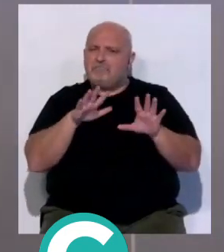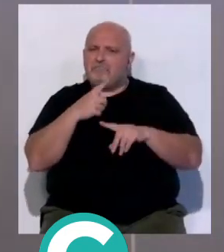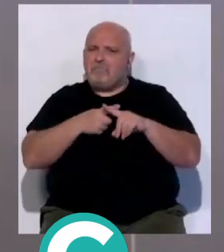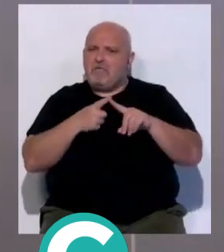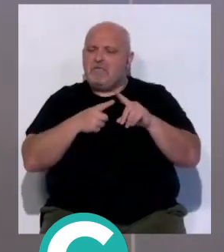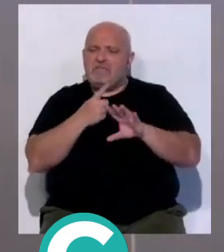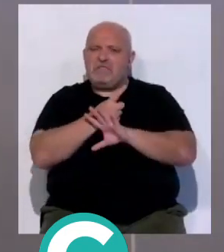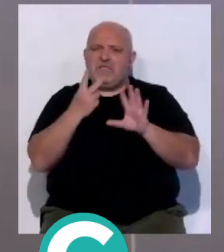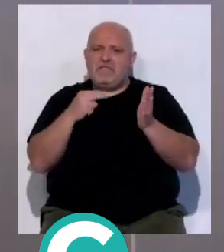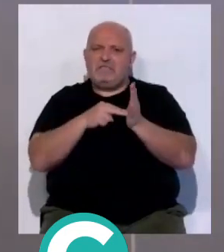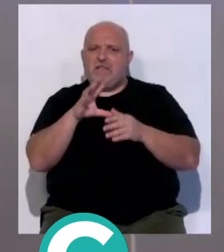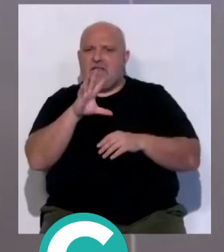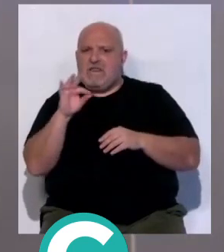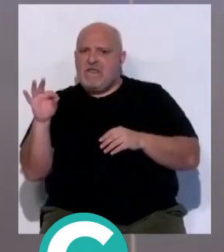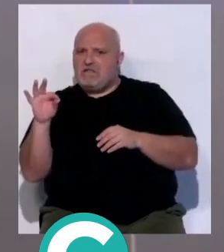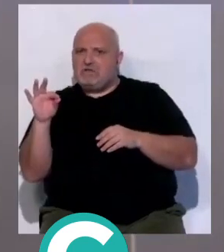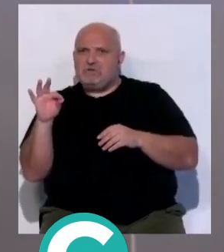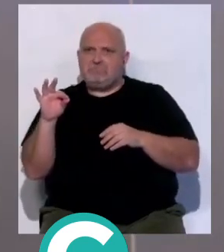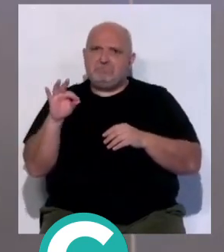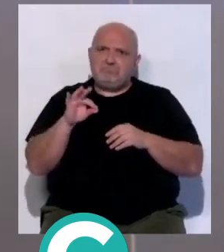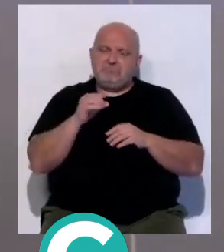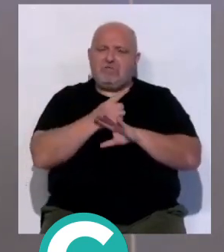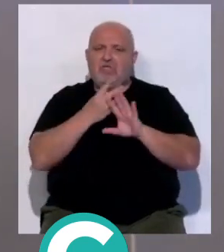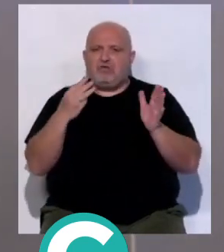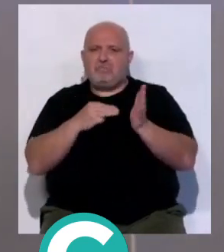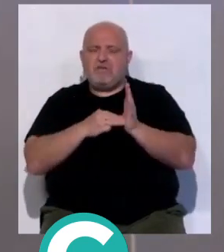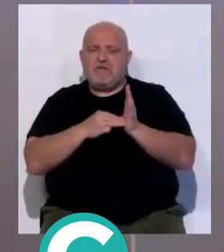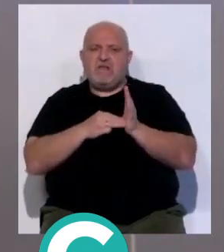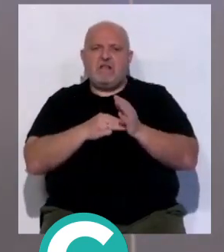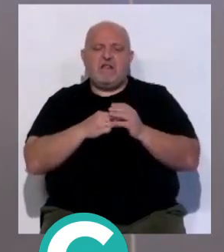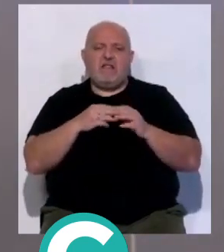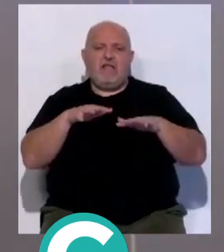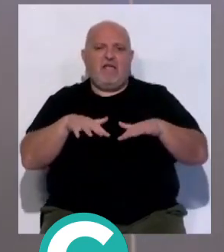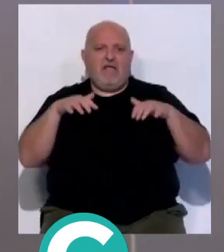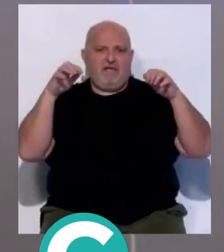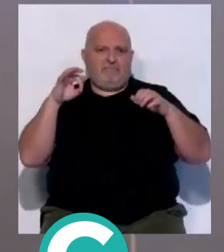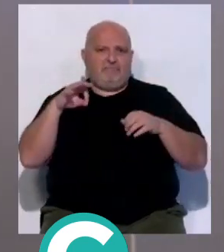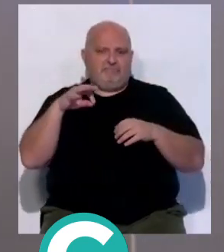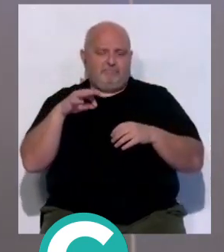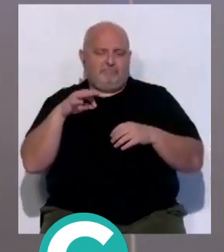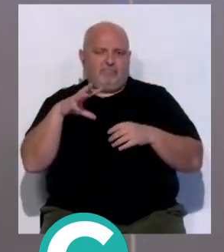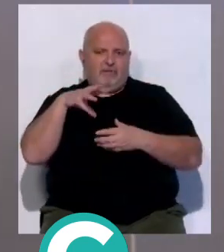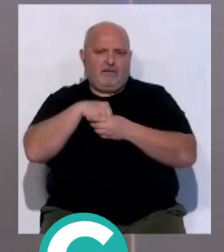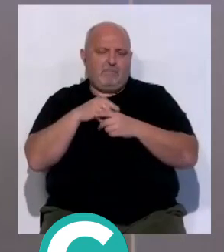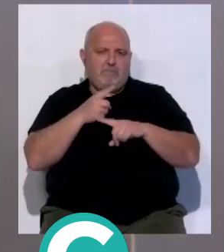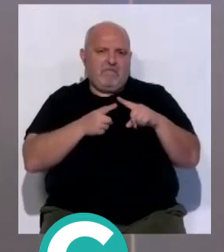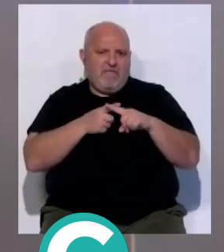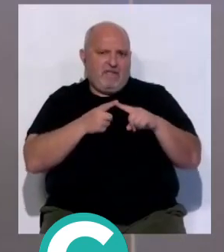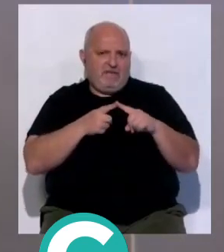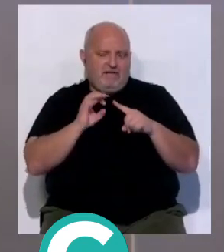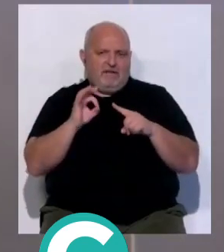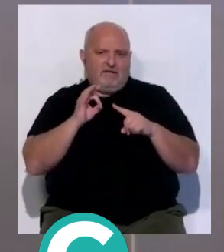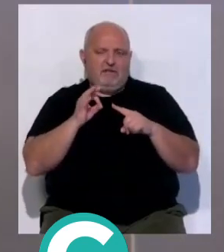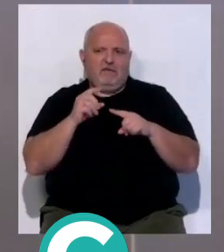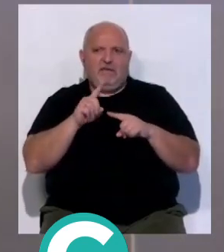media de 17 mil 500, 18 mil como mucho, en lo que es la media, en